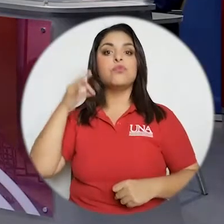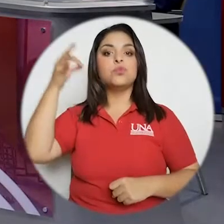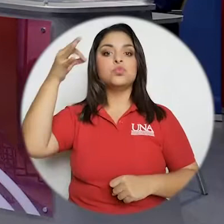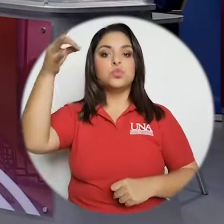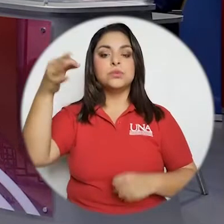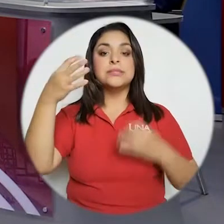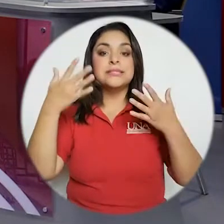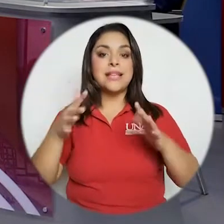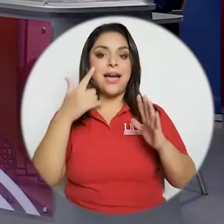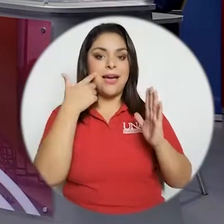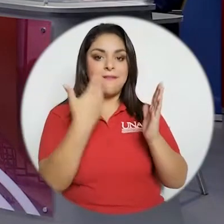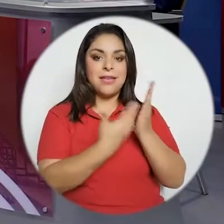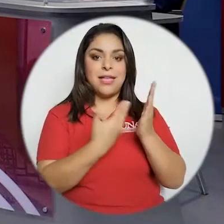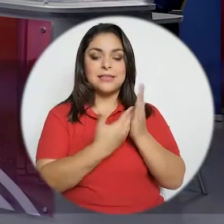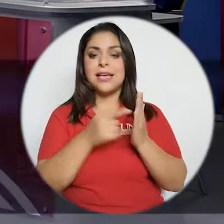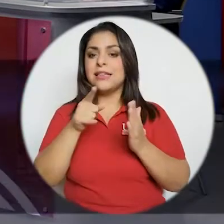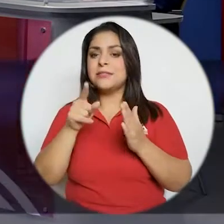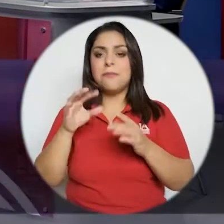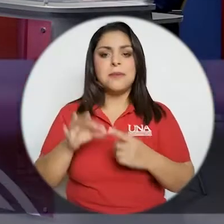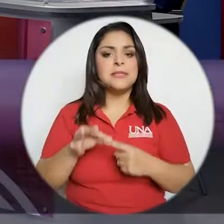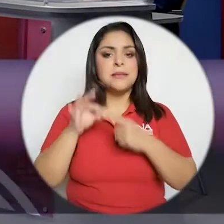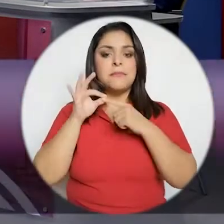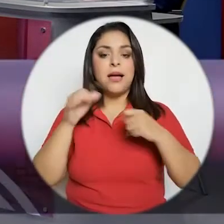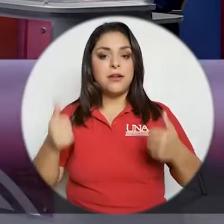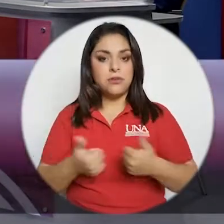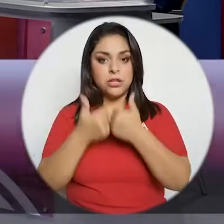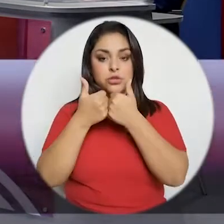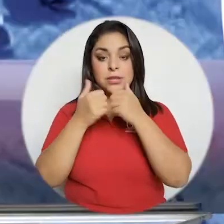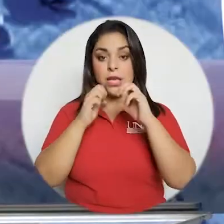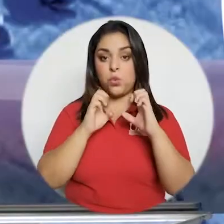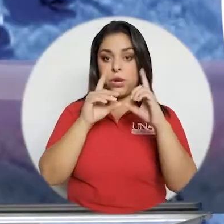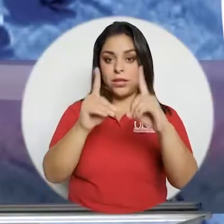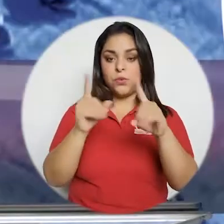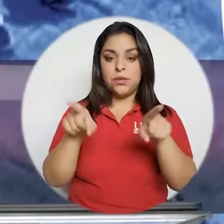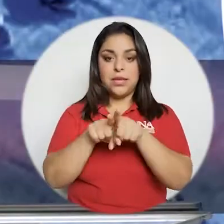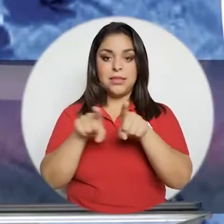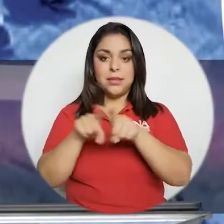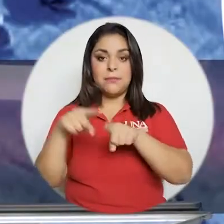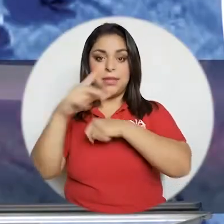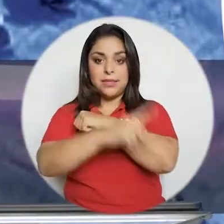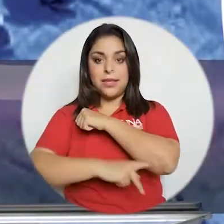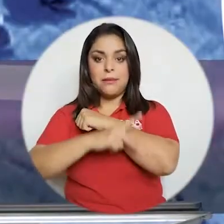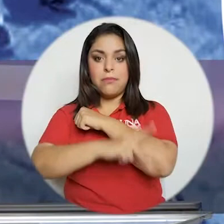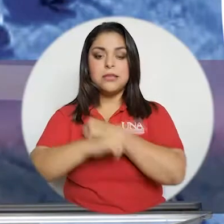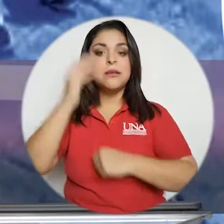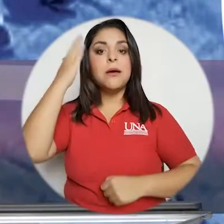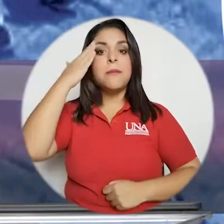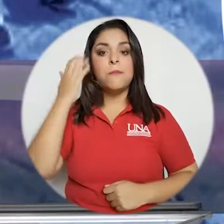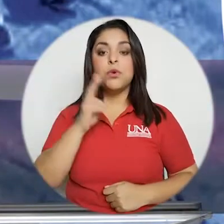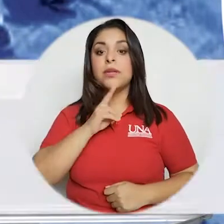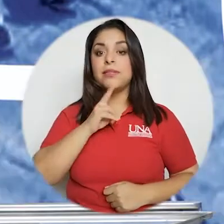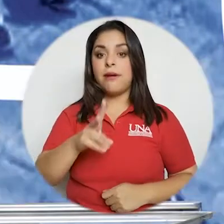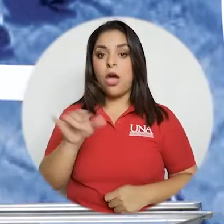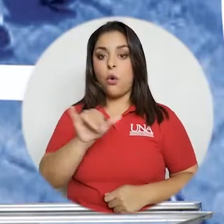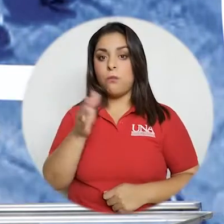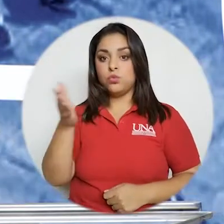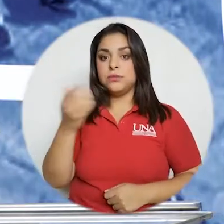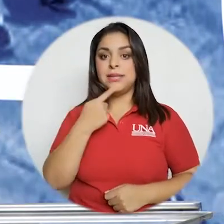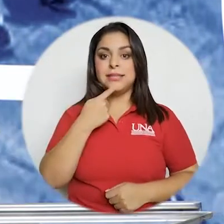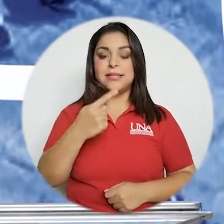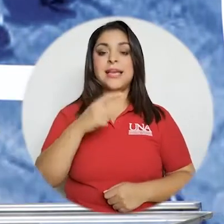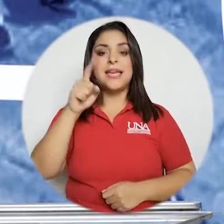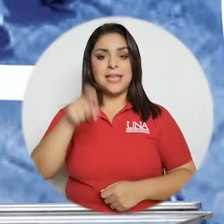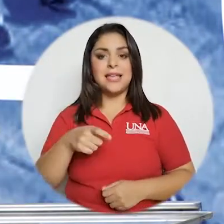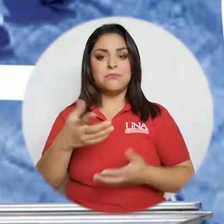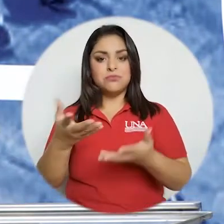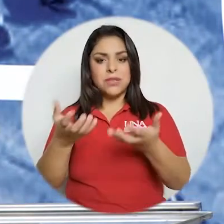ha quedado en evidencia como uno de los principales retos no solo educativos sino del país ¿verdad? porque definitivamente como